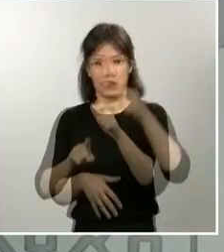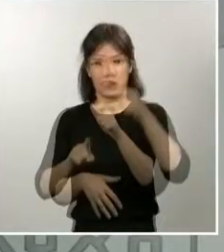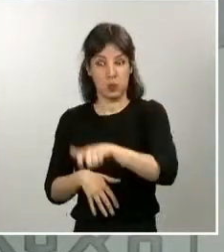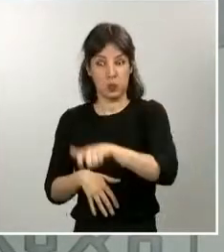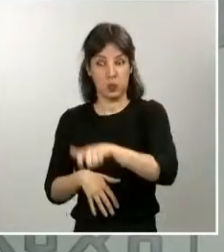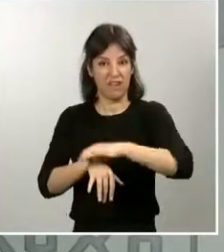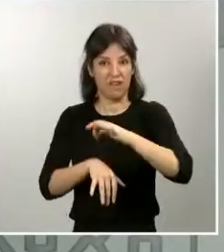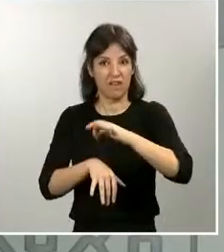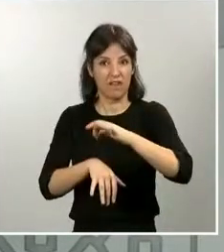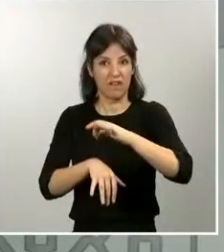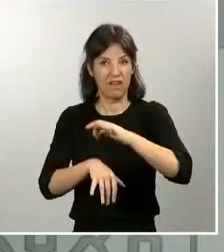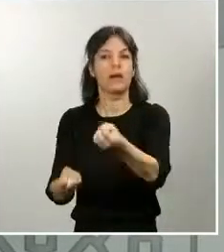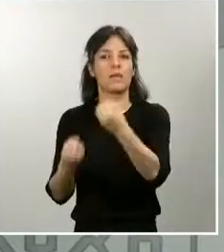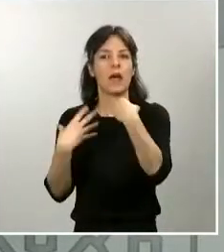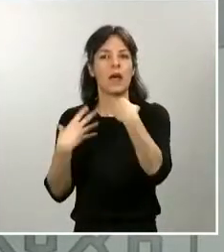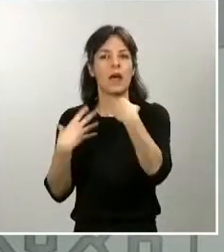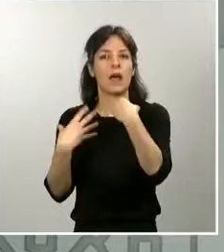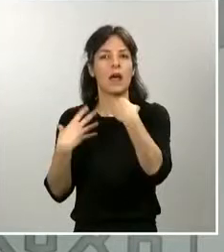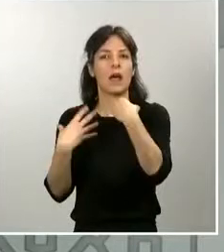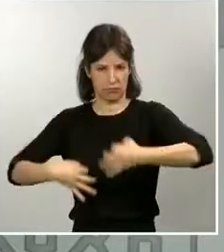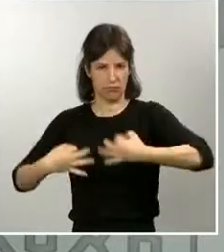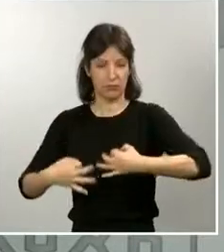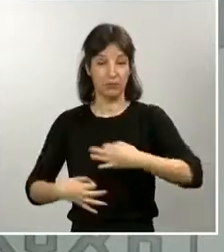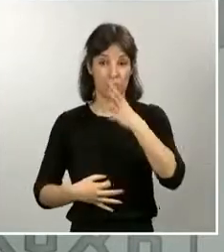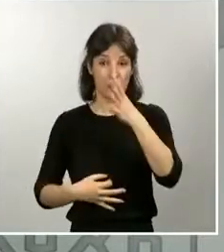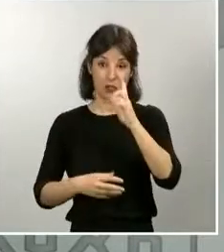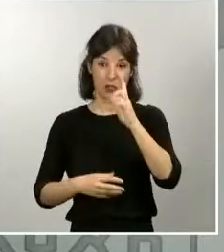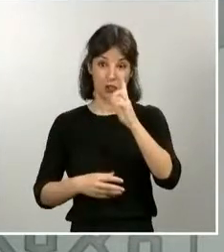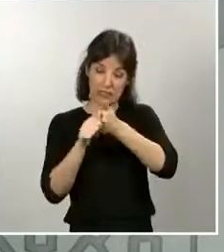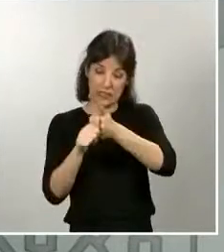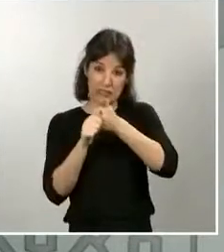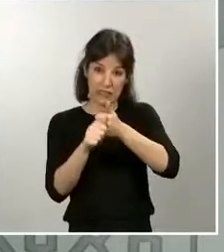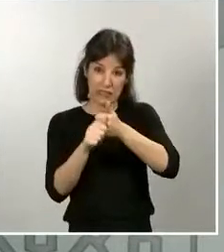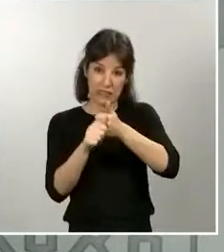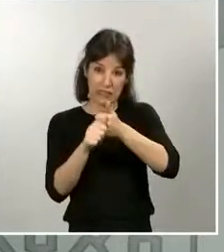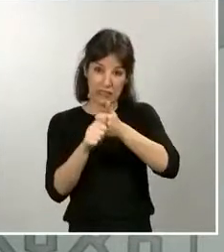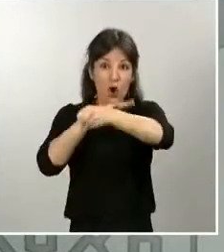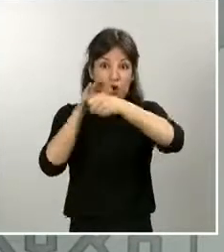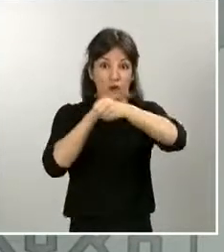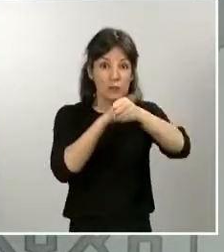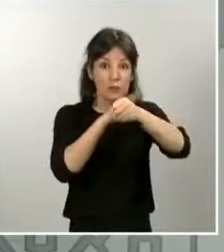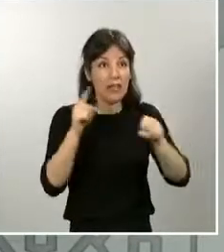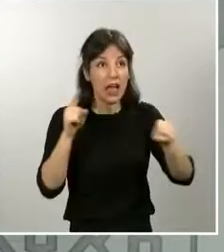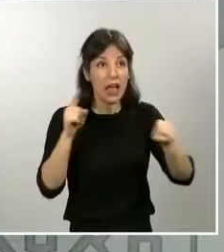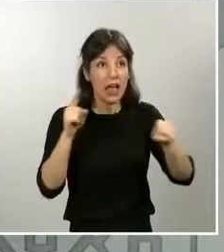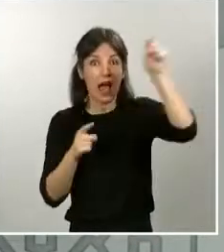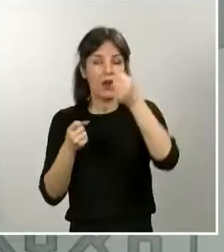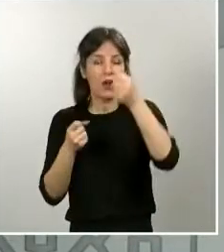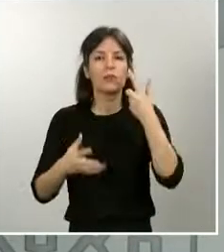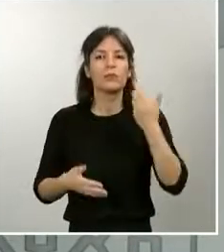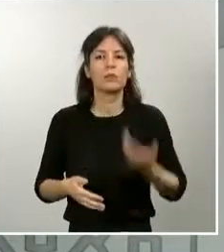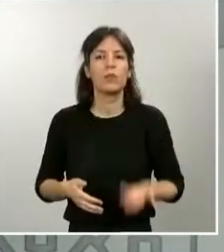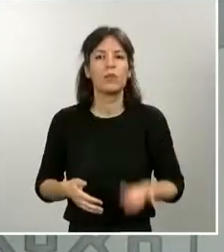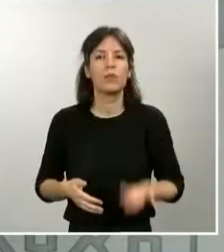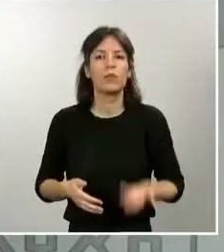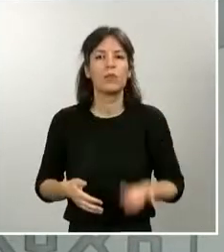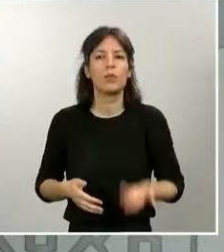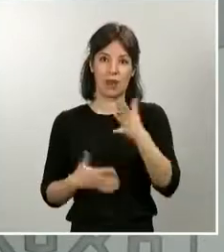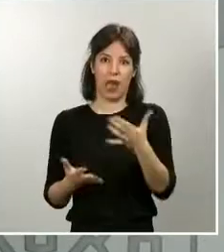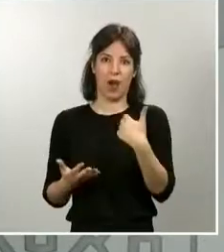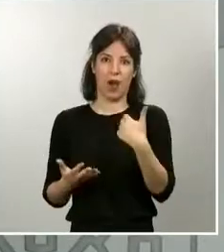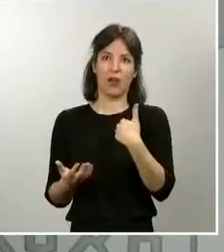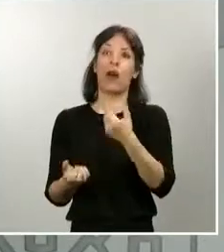microbiológicamente. Por eso nuestro seguimiento de casos hospitalizados es tan importante y es lo que en este momento nos está marcando la